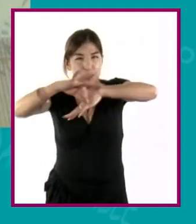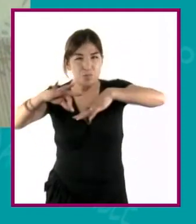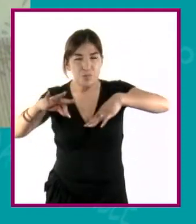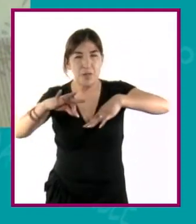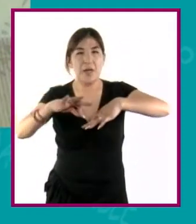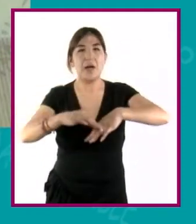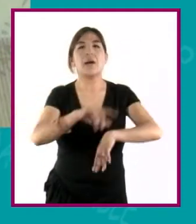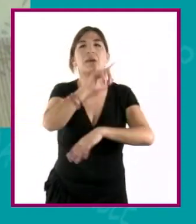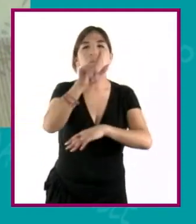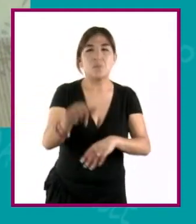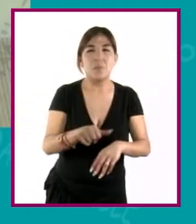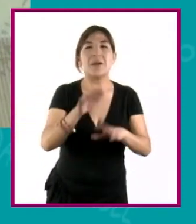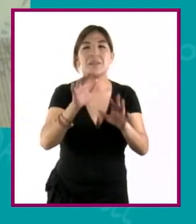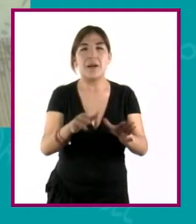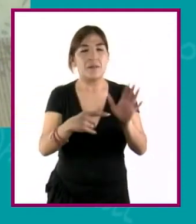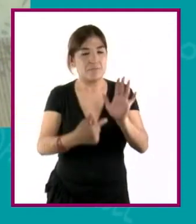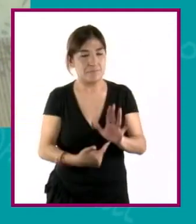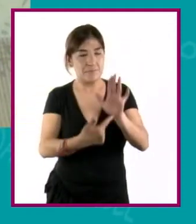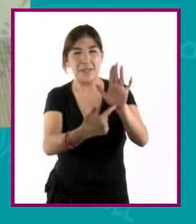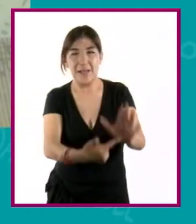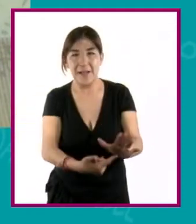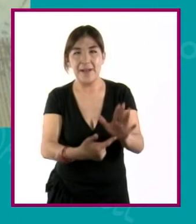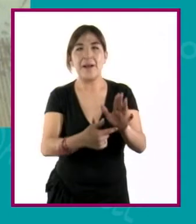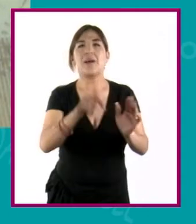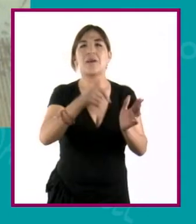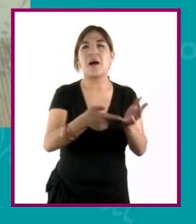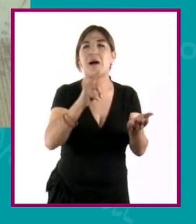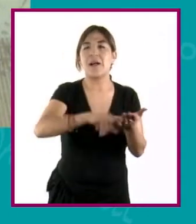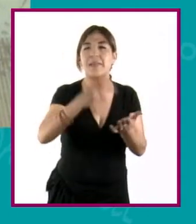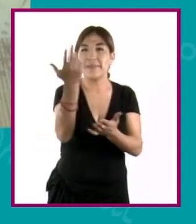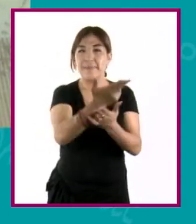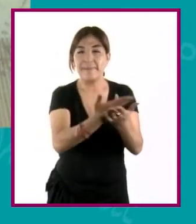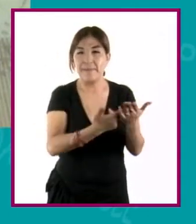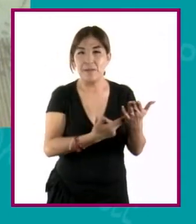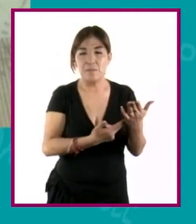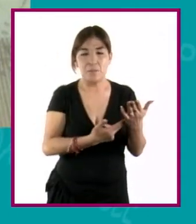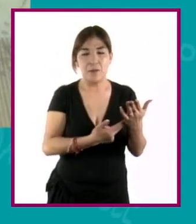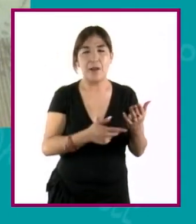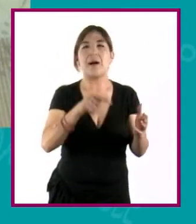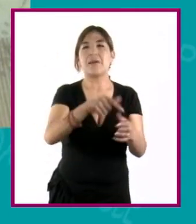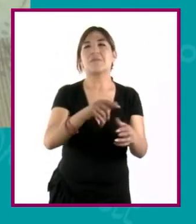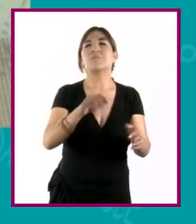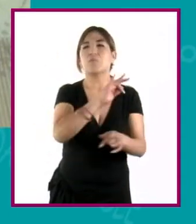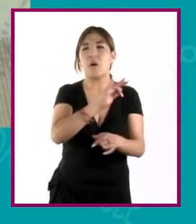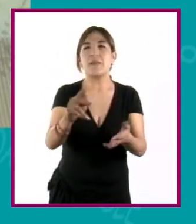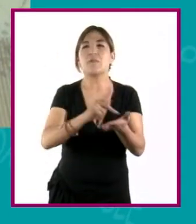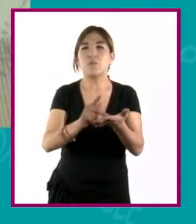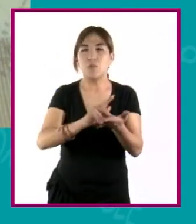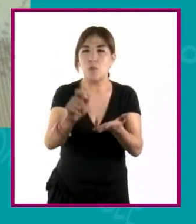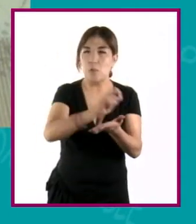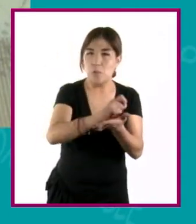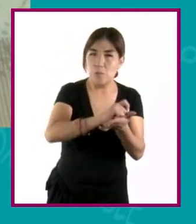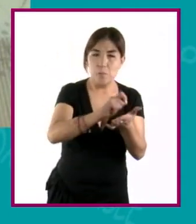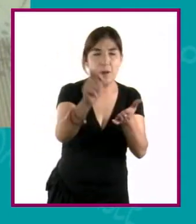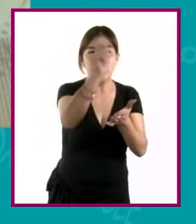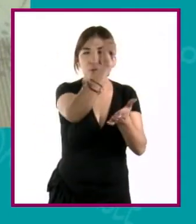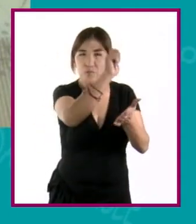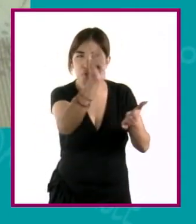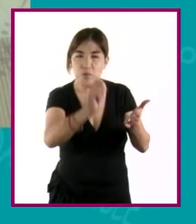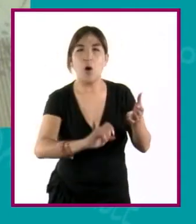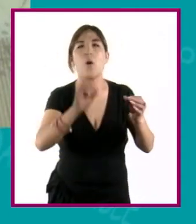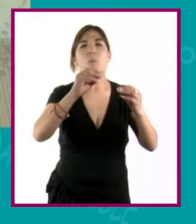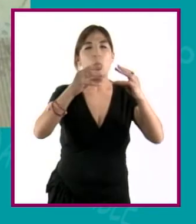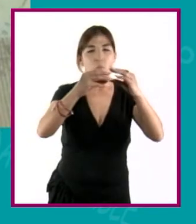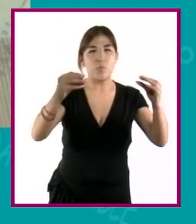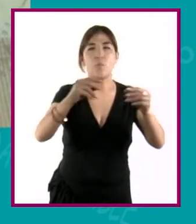enriqueciéndose a partir de la representación gráfica y en donde después se puede pasar a tinta o incluso a poner algunos detalles en plumón